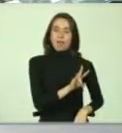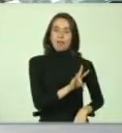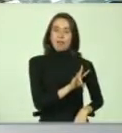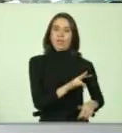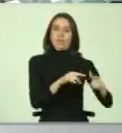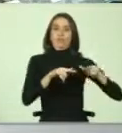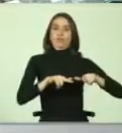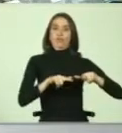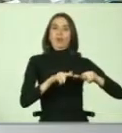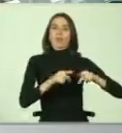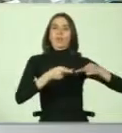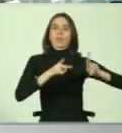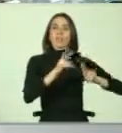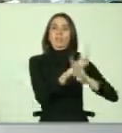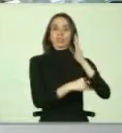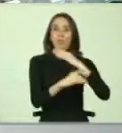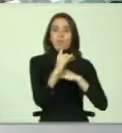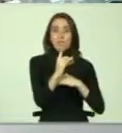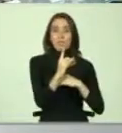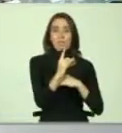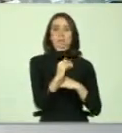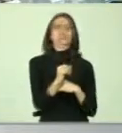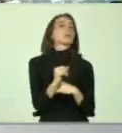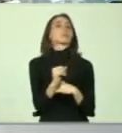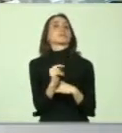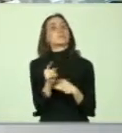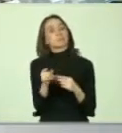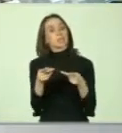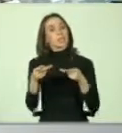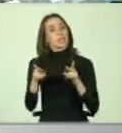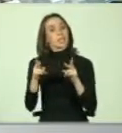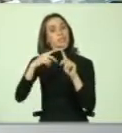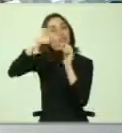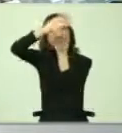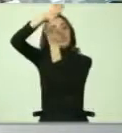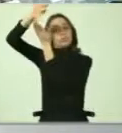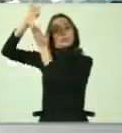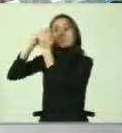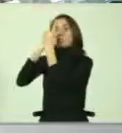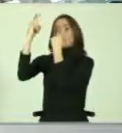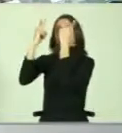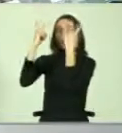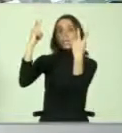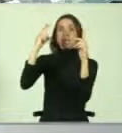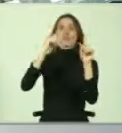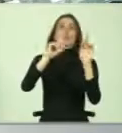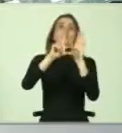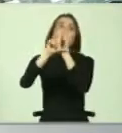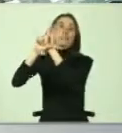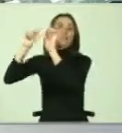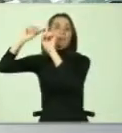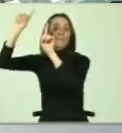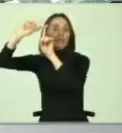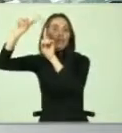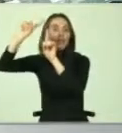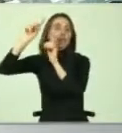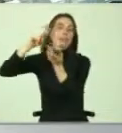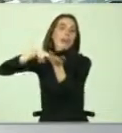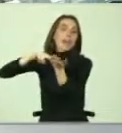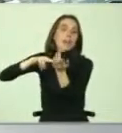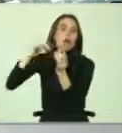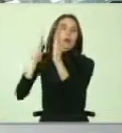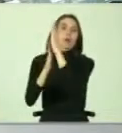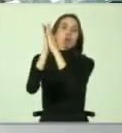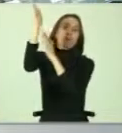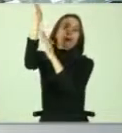de derecho de discapacidad. Podemos decir que, si bien en el derecho comparado existen diversas realidades, hay países en que están más avanzados